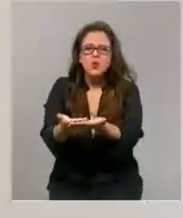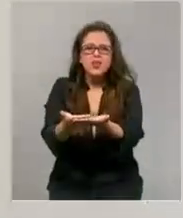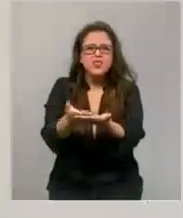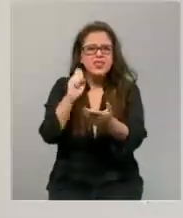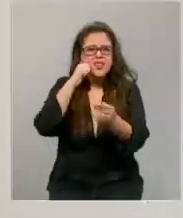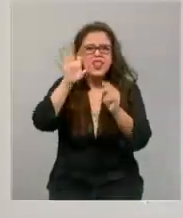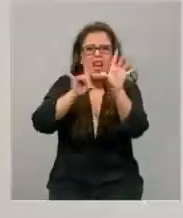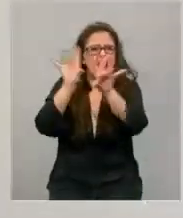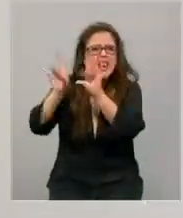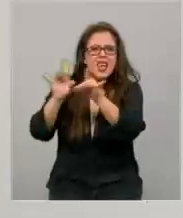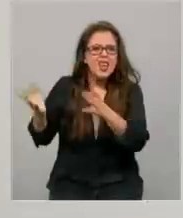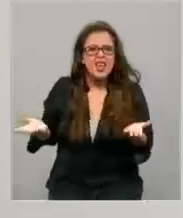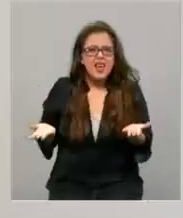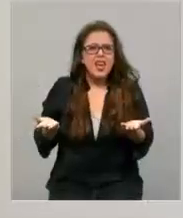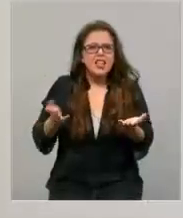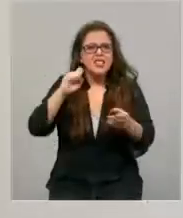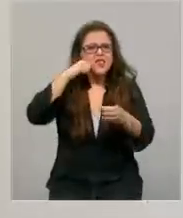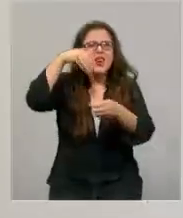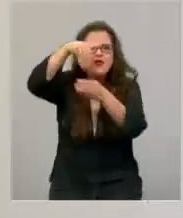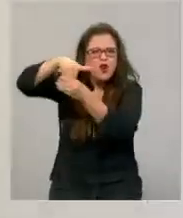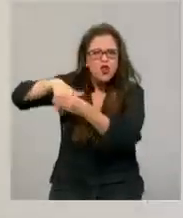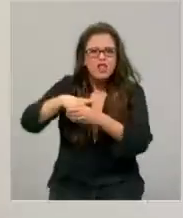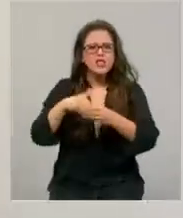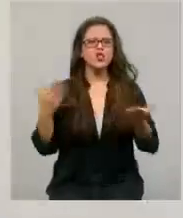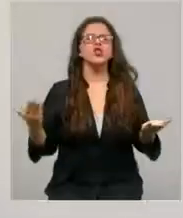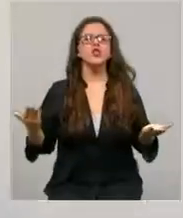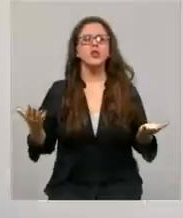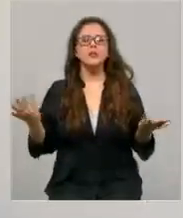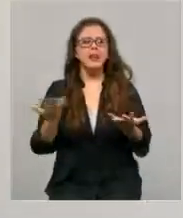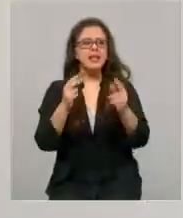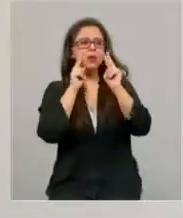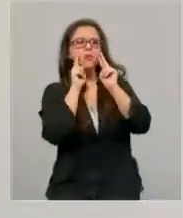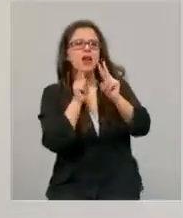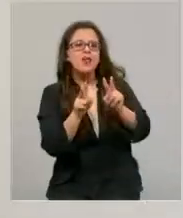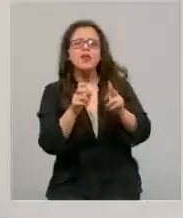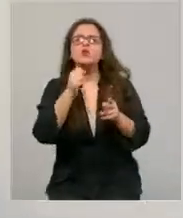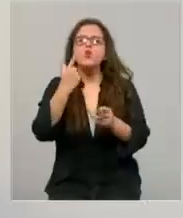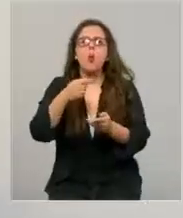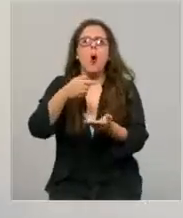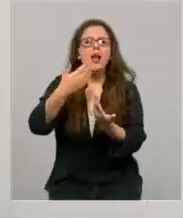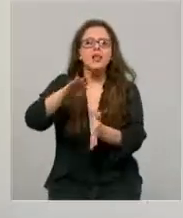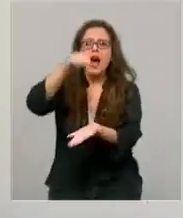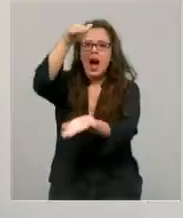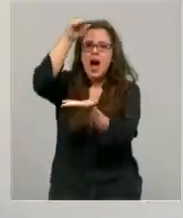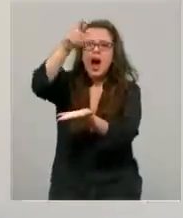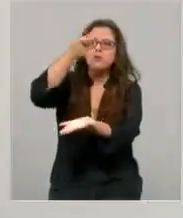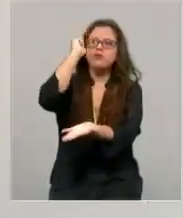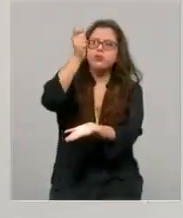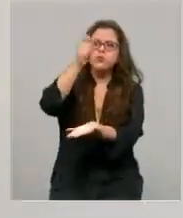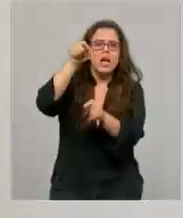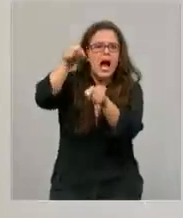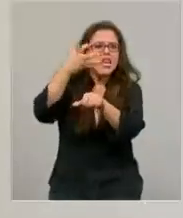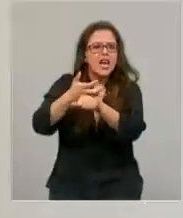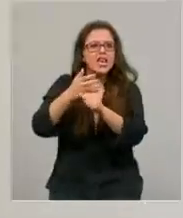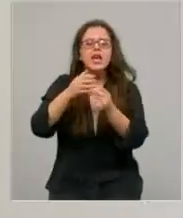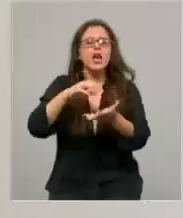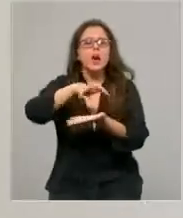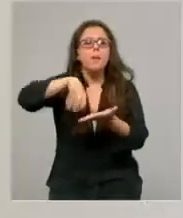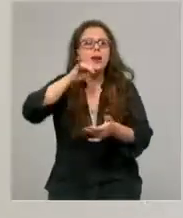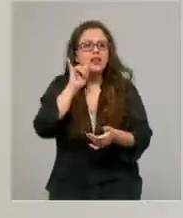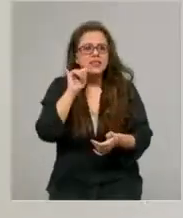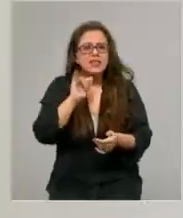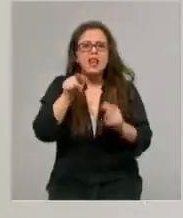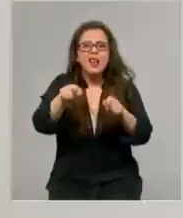significan recursos hacer un plebiscito para ver qué estatua le vamos a poner a la Plaza Italia, yo creo